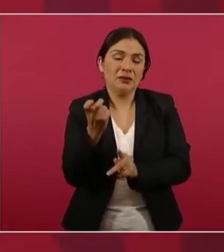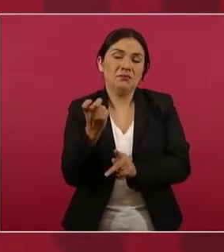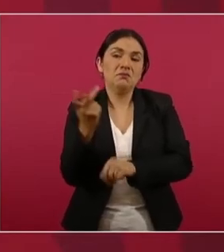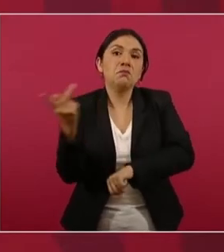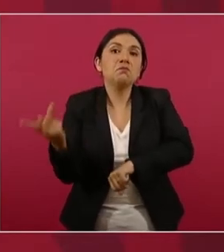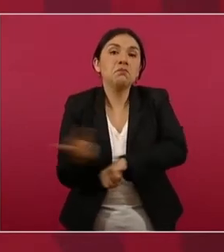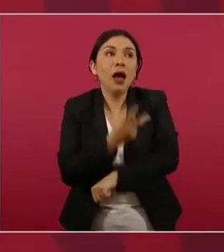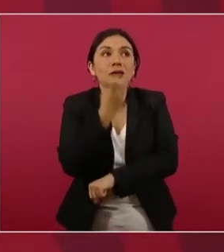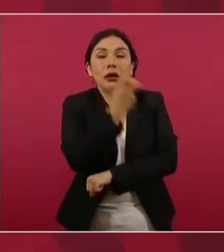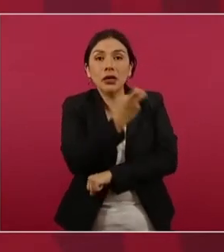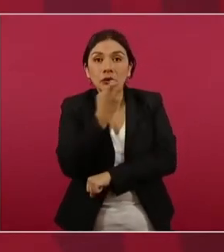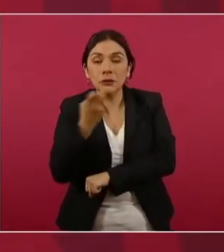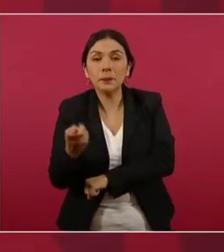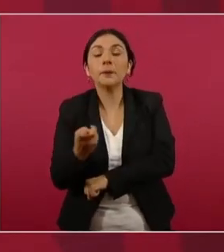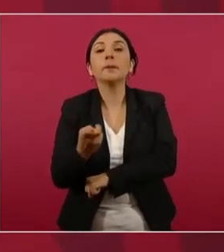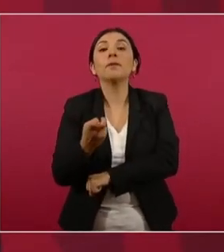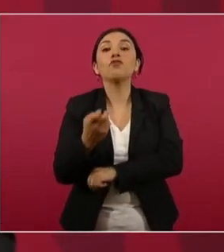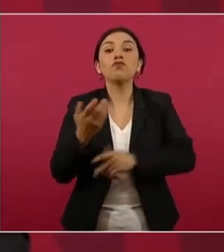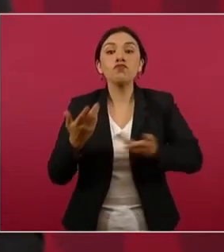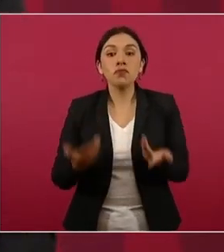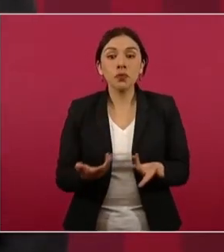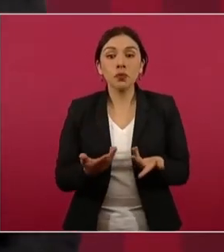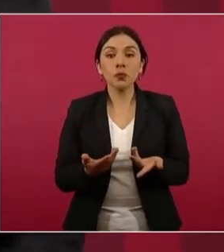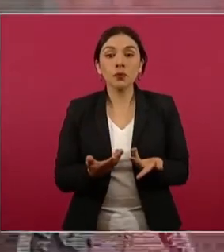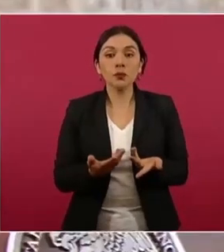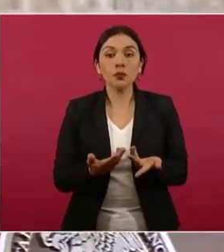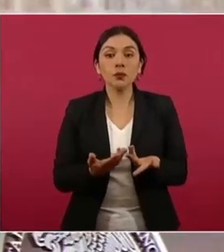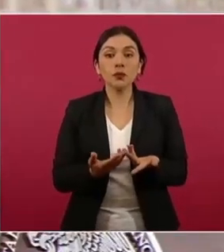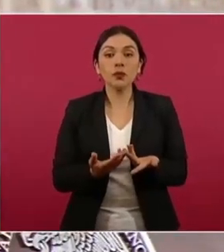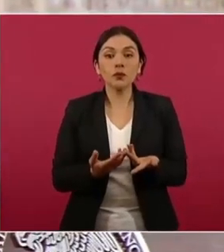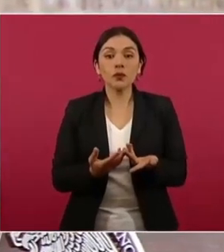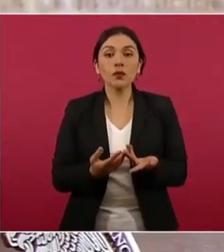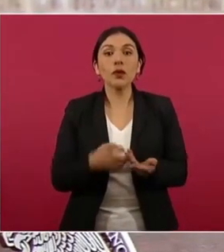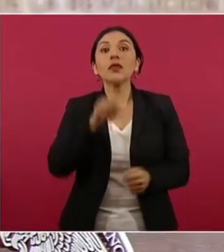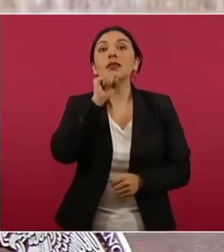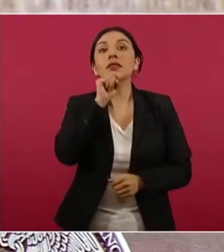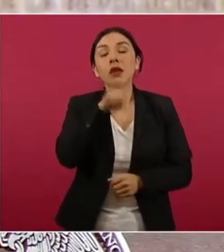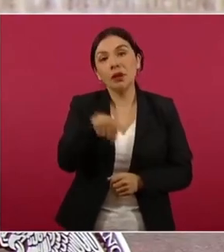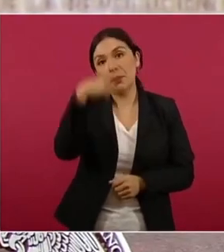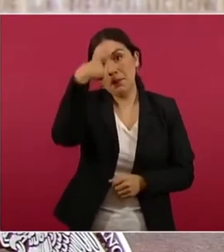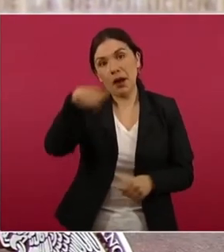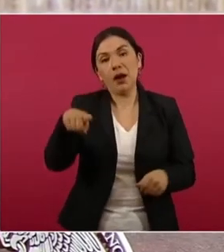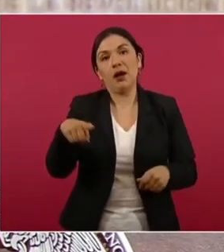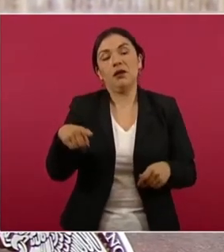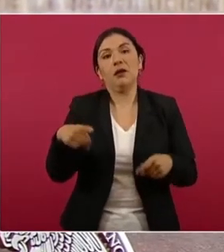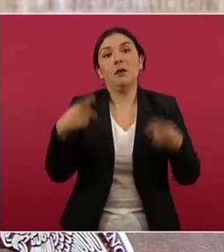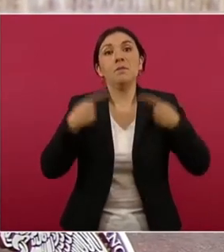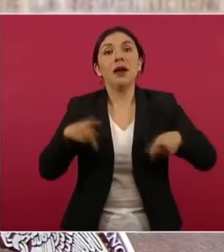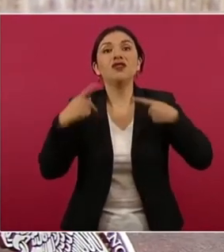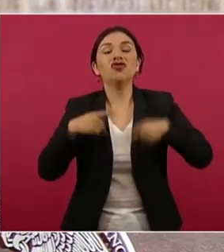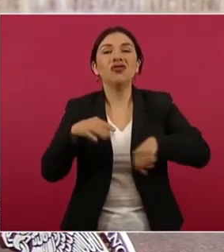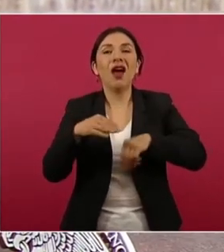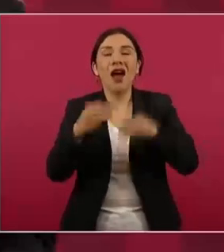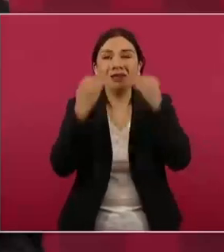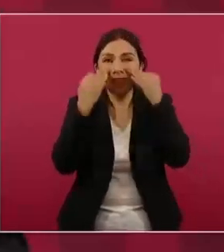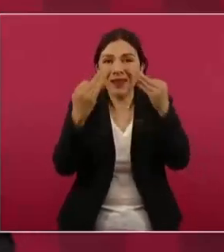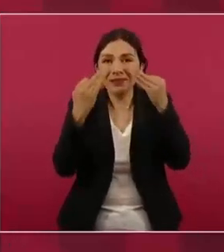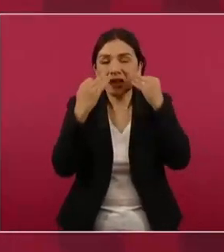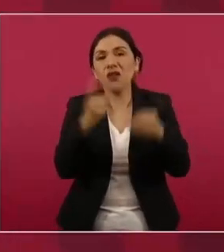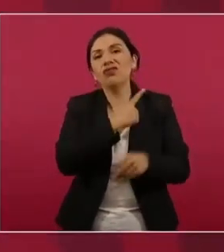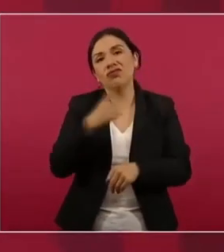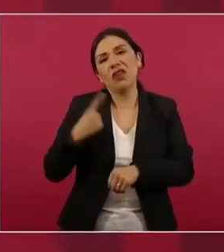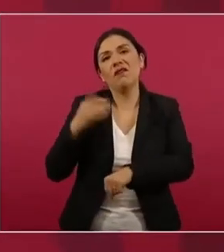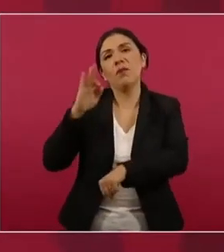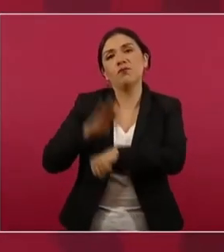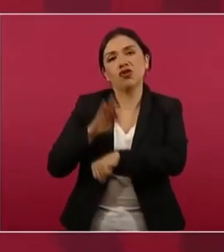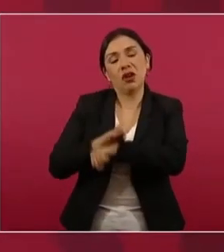y también proteger a testigos. Eso corresponde a